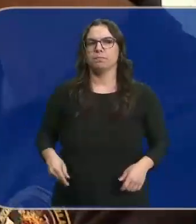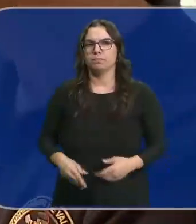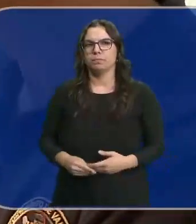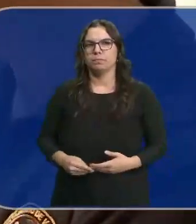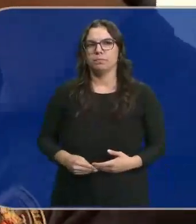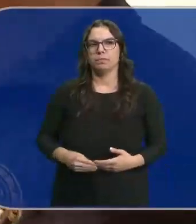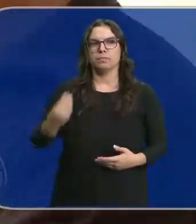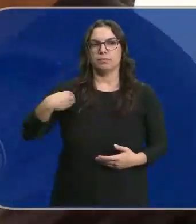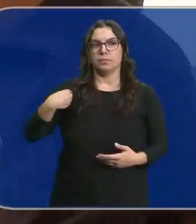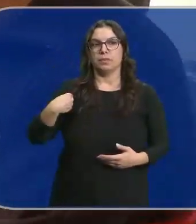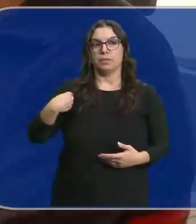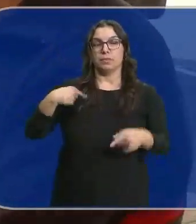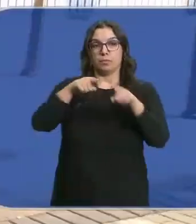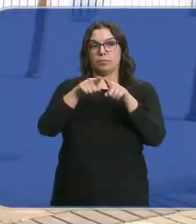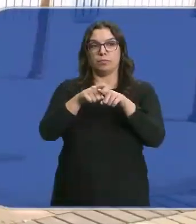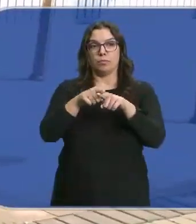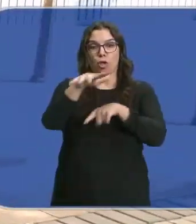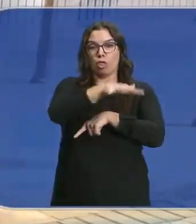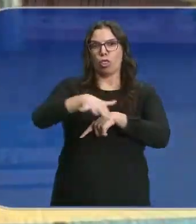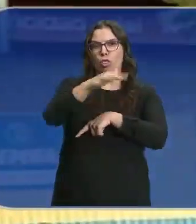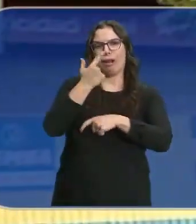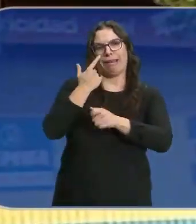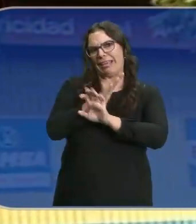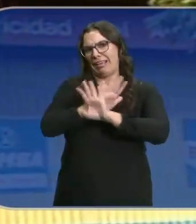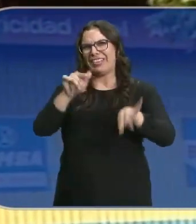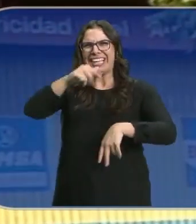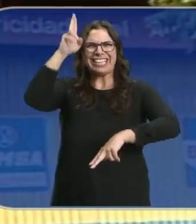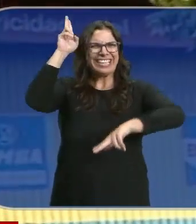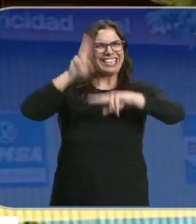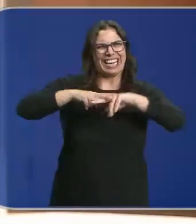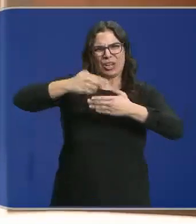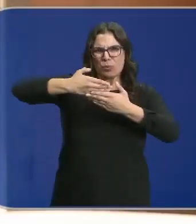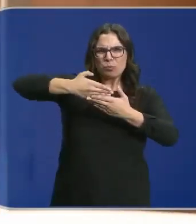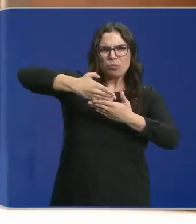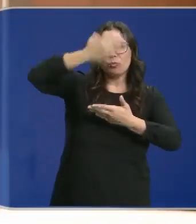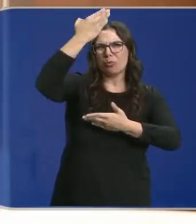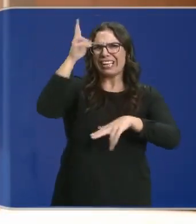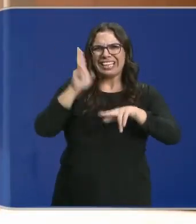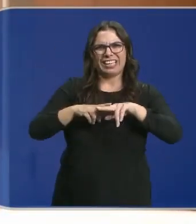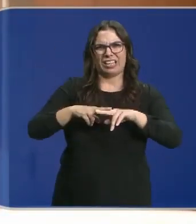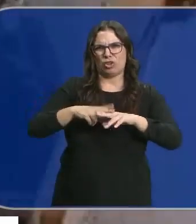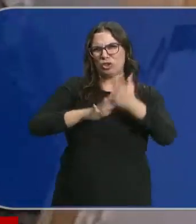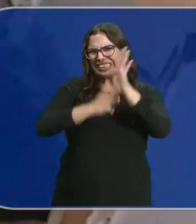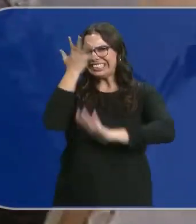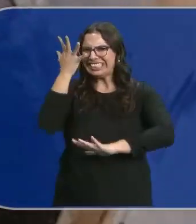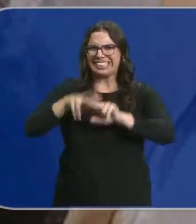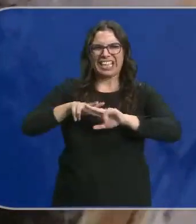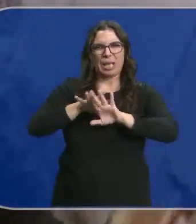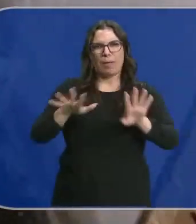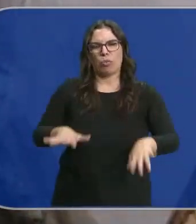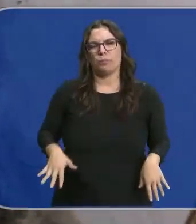Ya, la bajada de la discoteca era esa. Nada se parece a lo que él vio. Totalmente negro, todo ennegrecido, totalmente ennegrecido, todo calcinado.